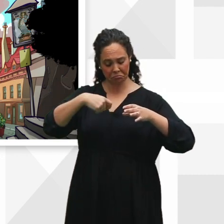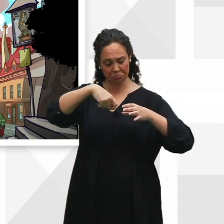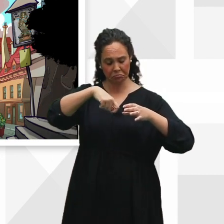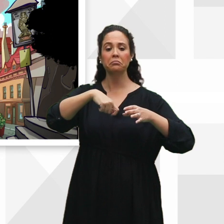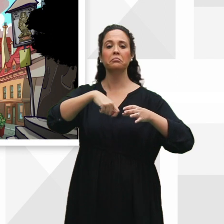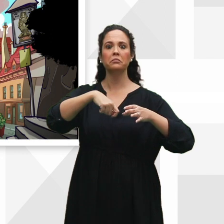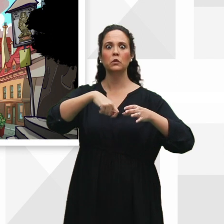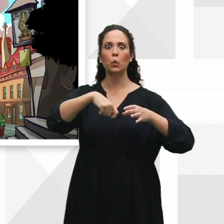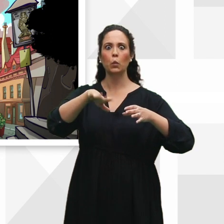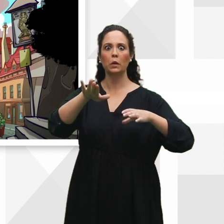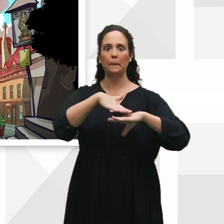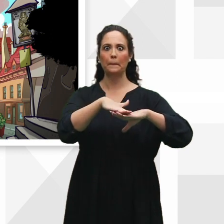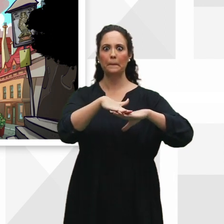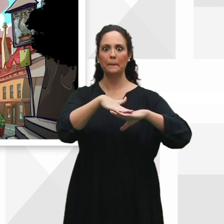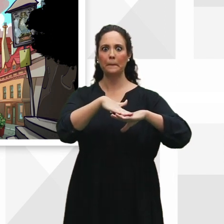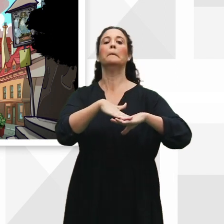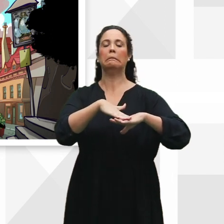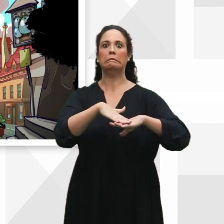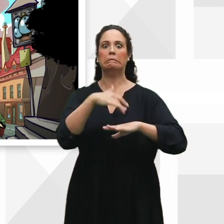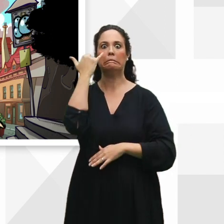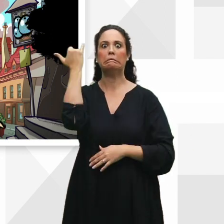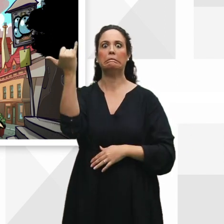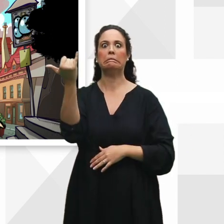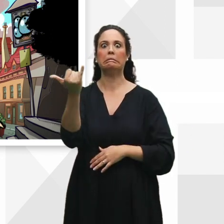Uy, perdón, que me distraigo.